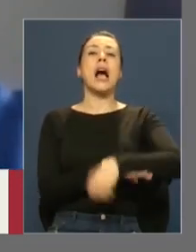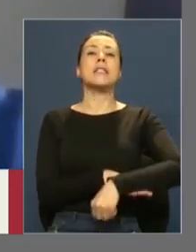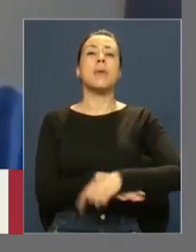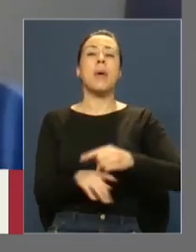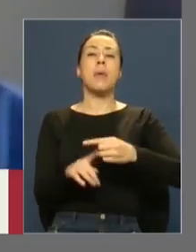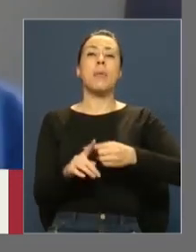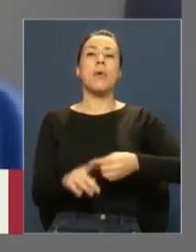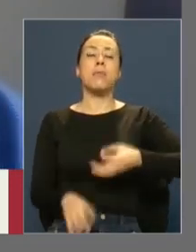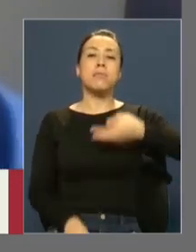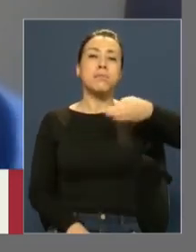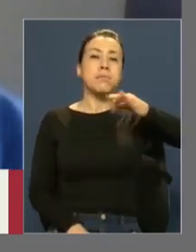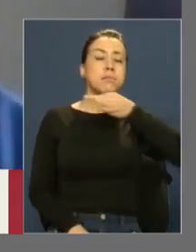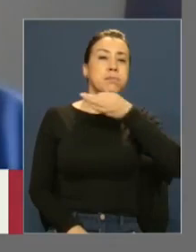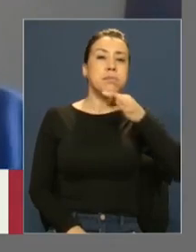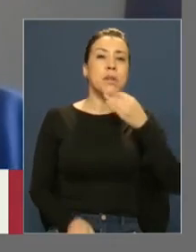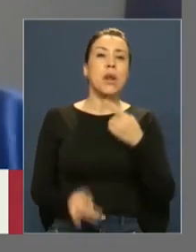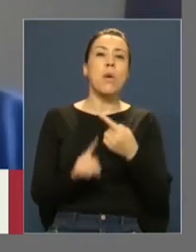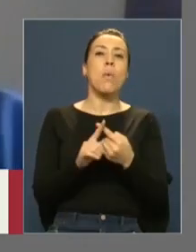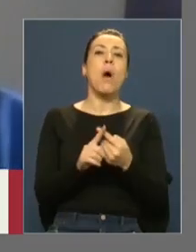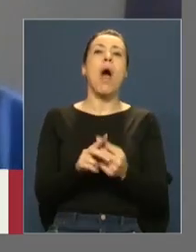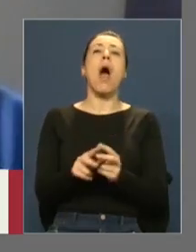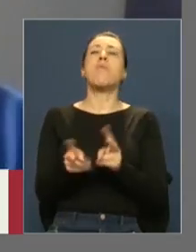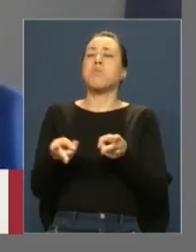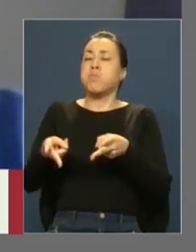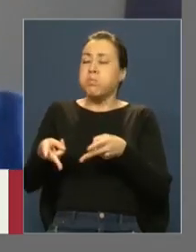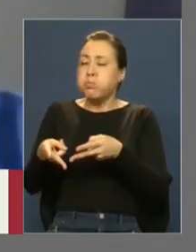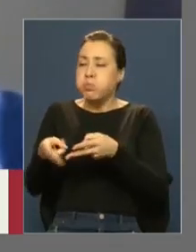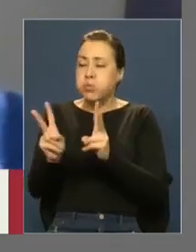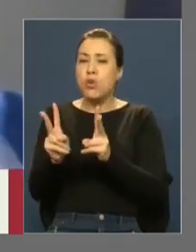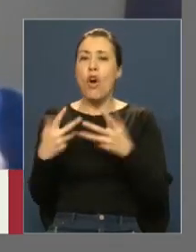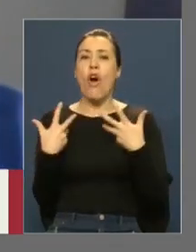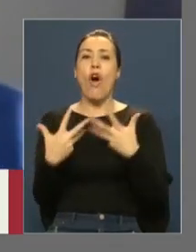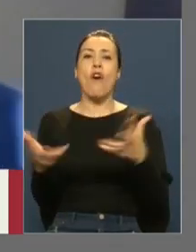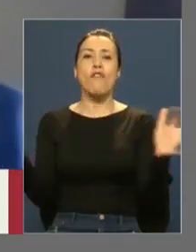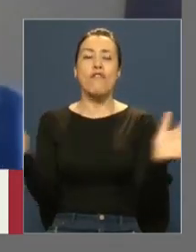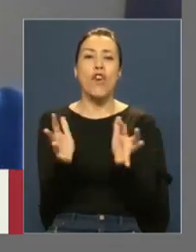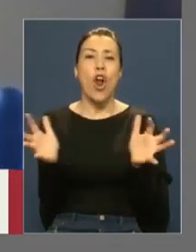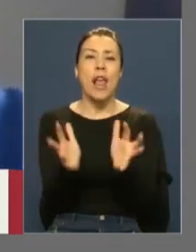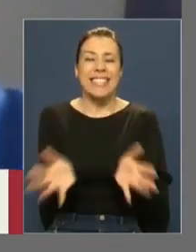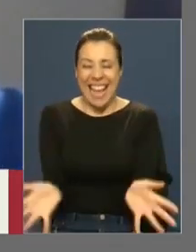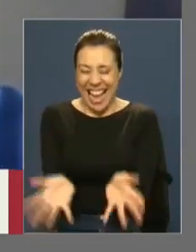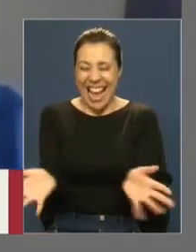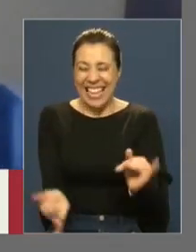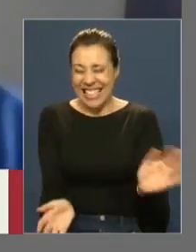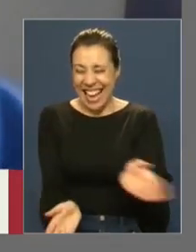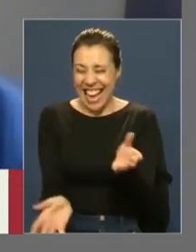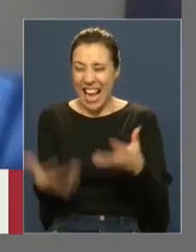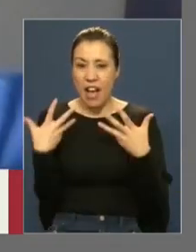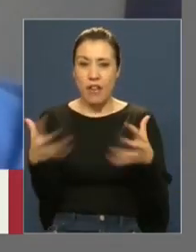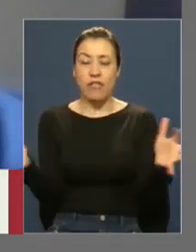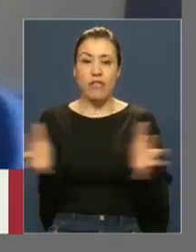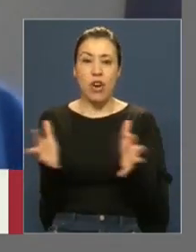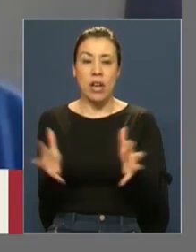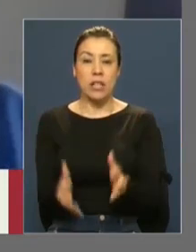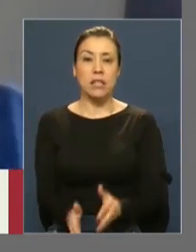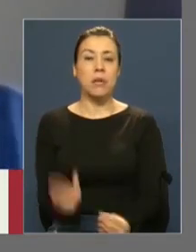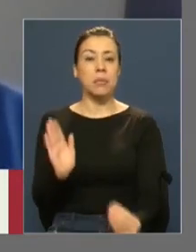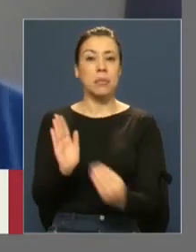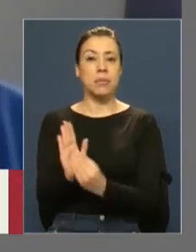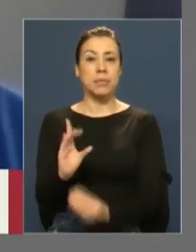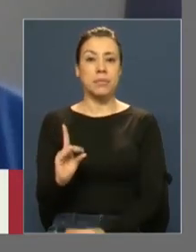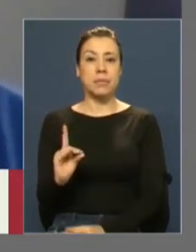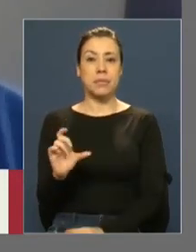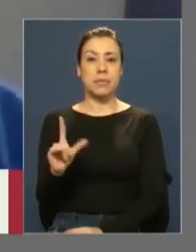el discurso se haga una apología a la violencia, se incita a la violencia o al odio hacia otras personas. Tipificar como